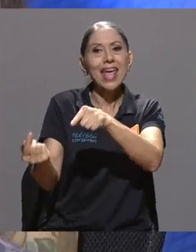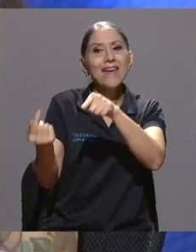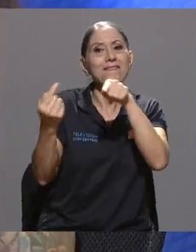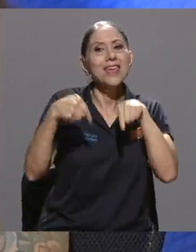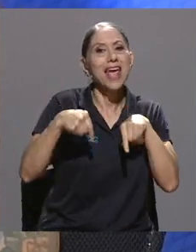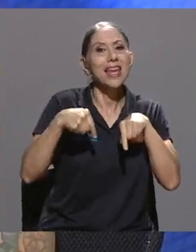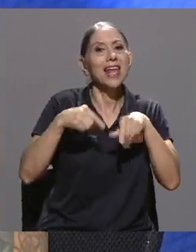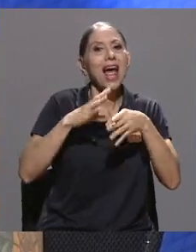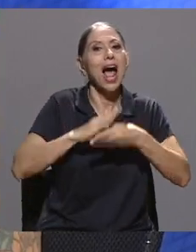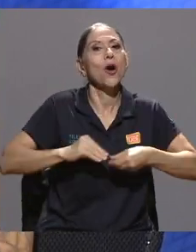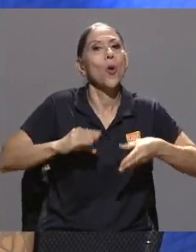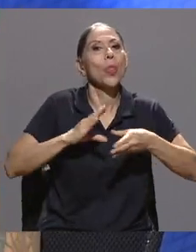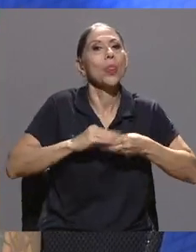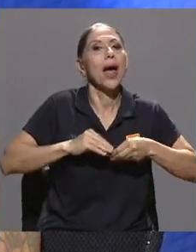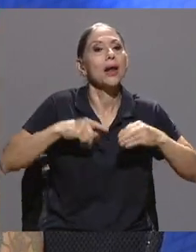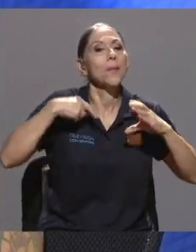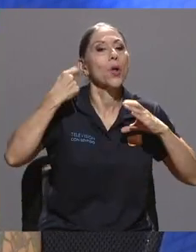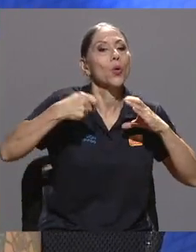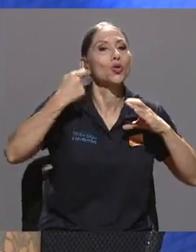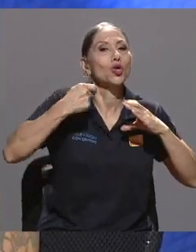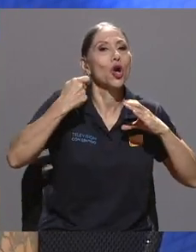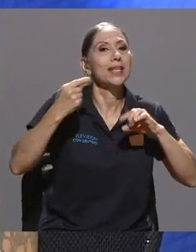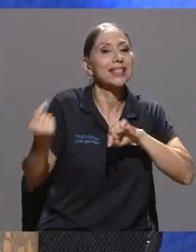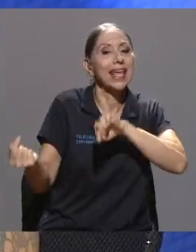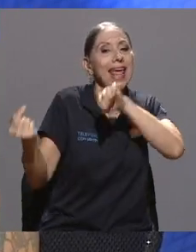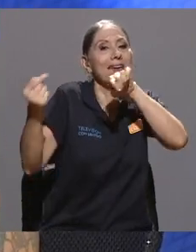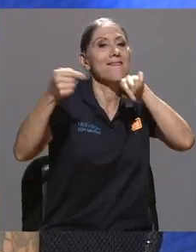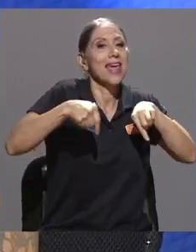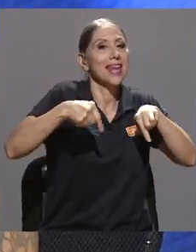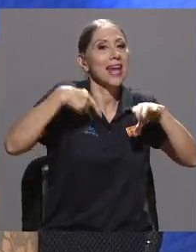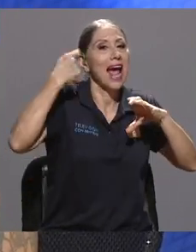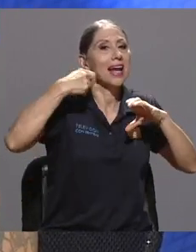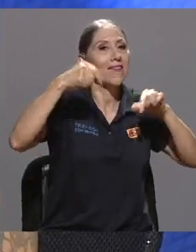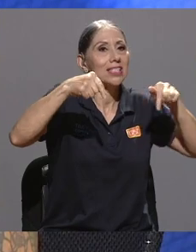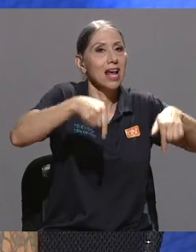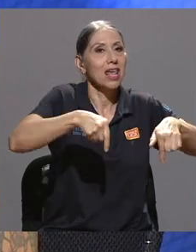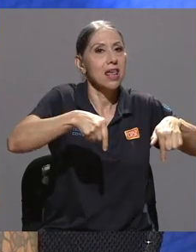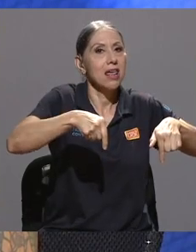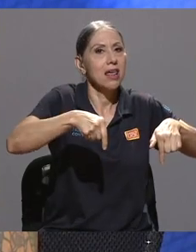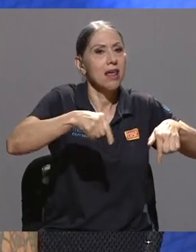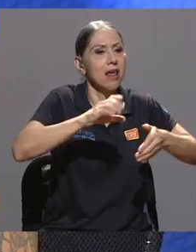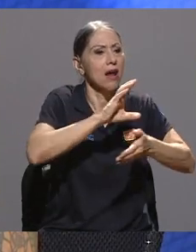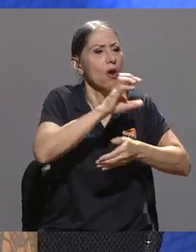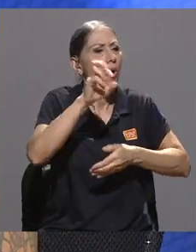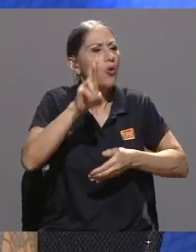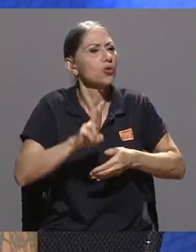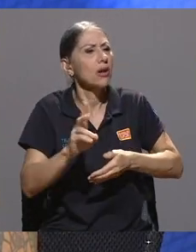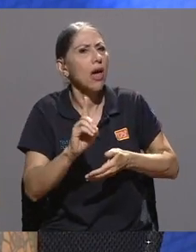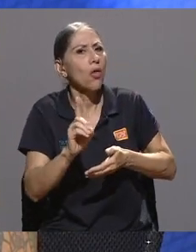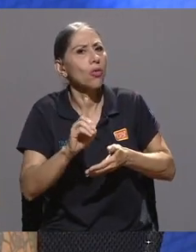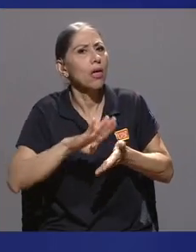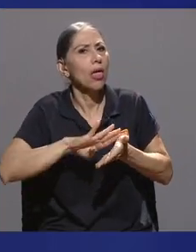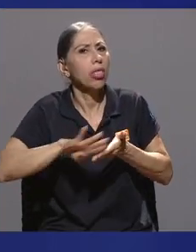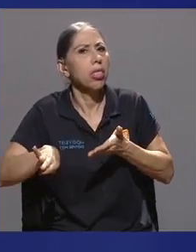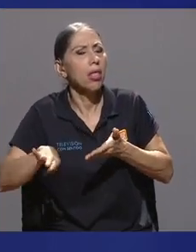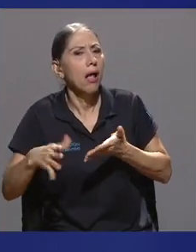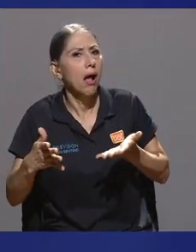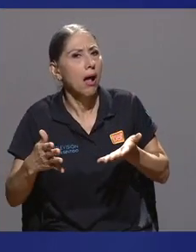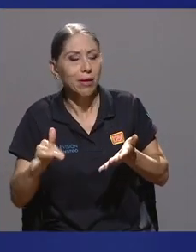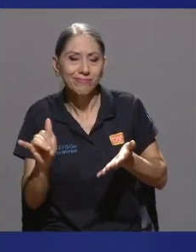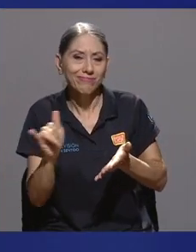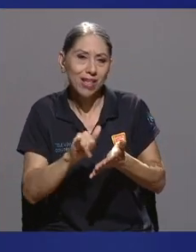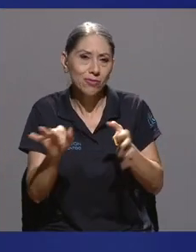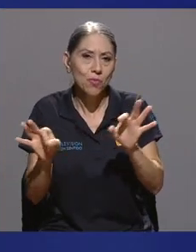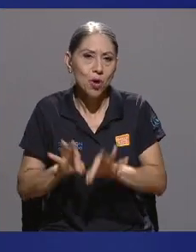que vienen a grabarse aquí, ¿no? Cómo dejan a Costa Rica afuera, entonces yo creo que ese es uno de los puntos también más importantes de eso de la ley.